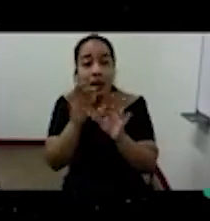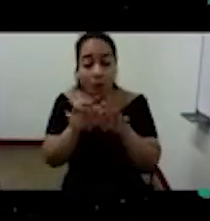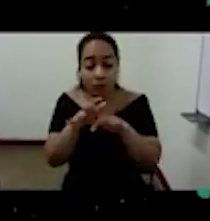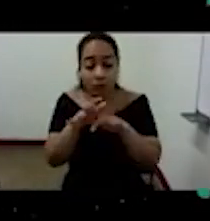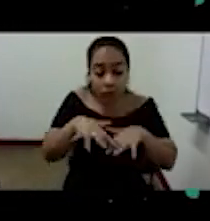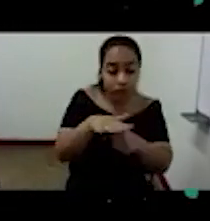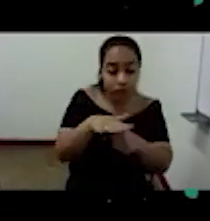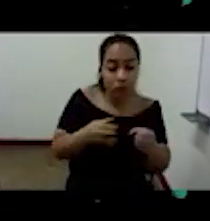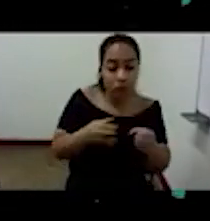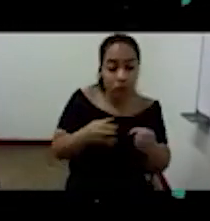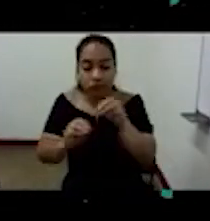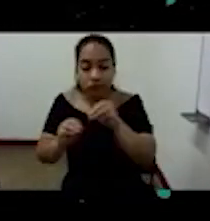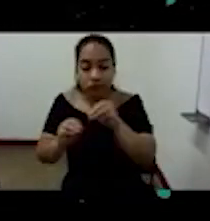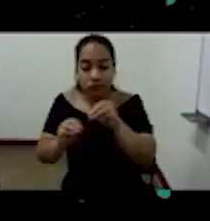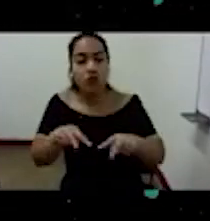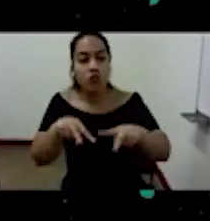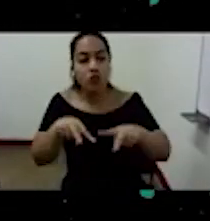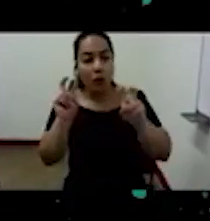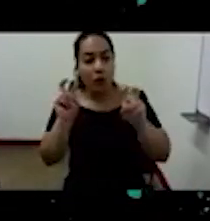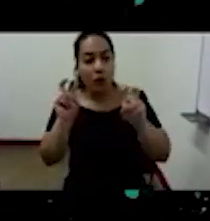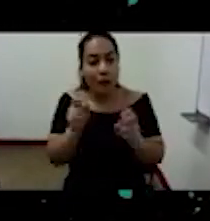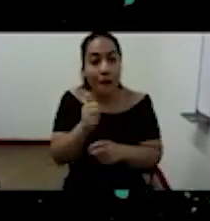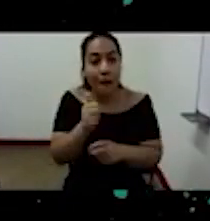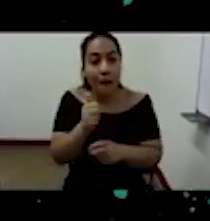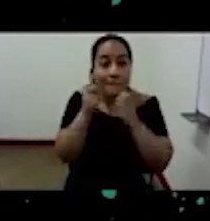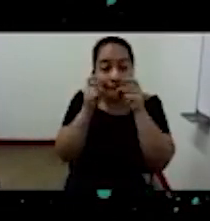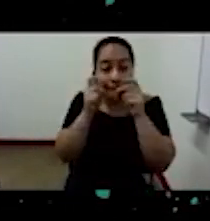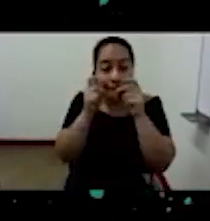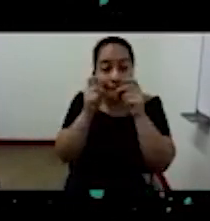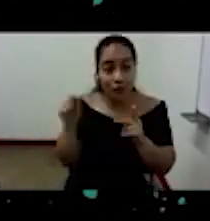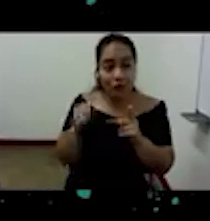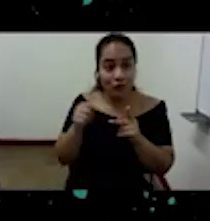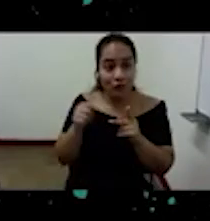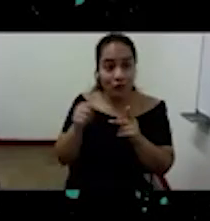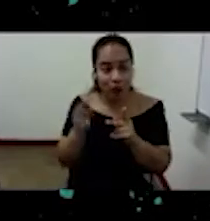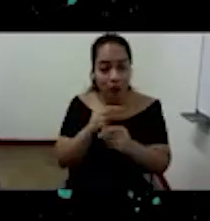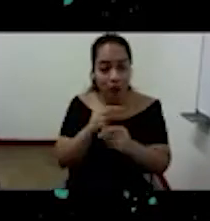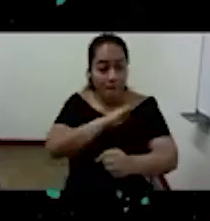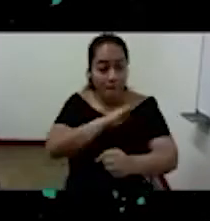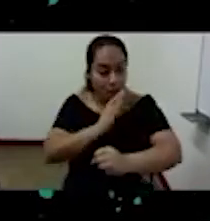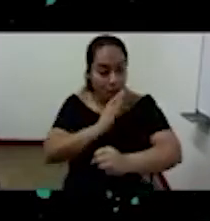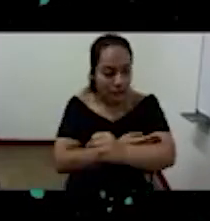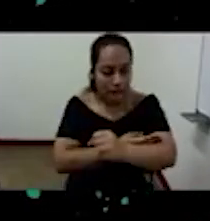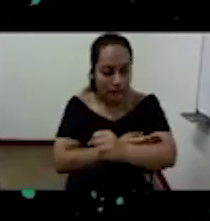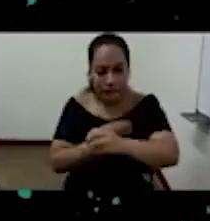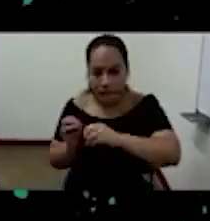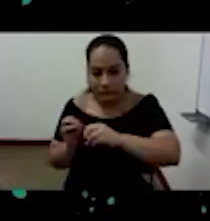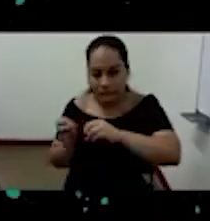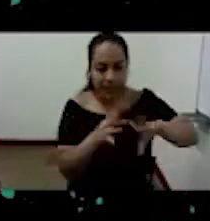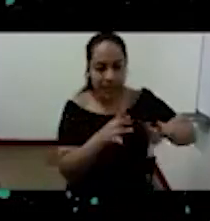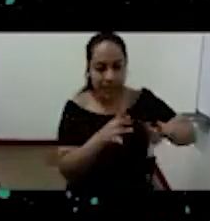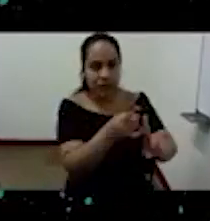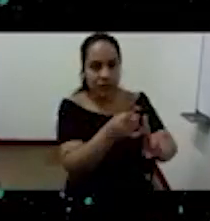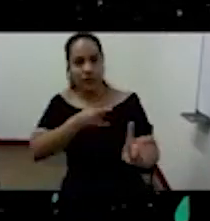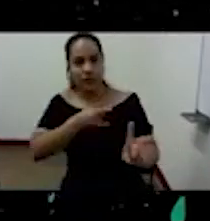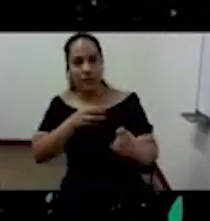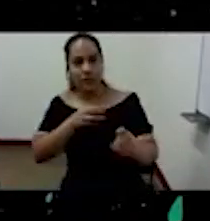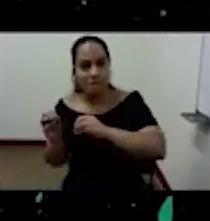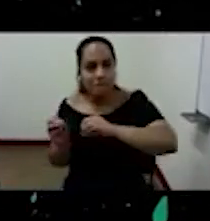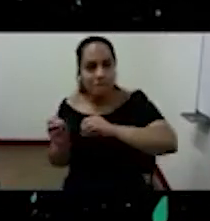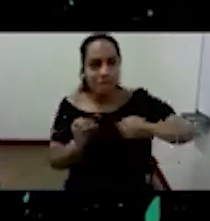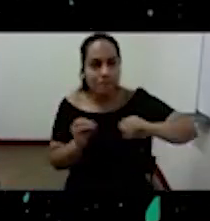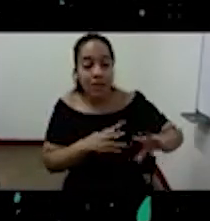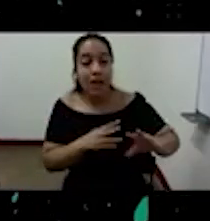en la cual el hombre pierde su poder su potencia su capacidad